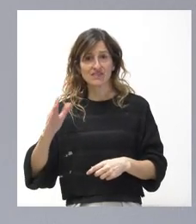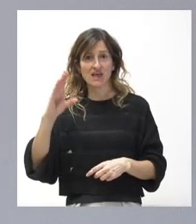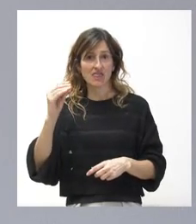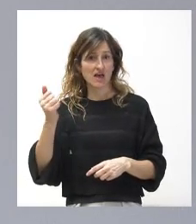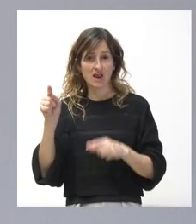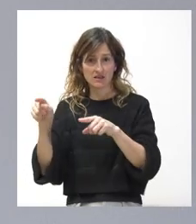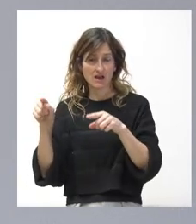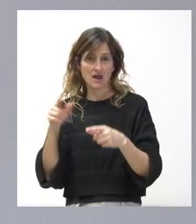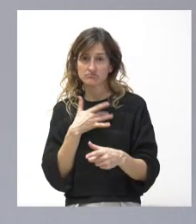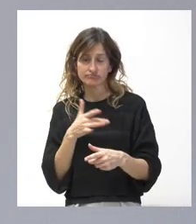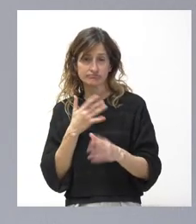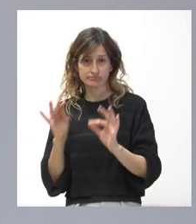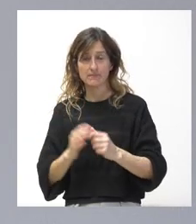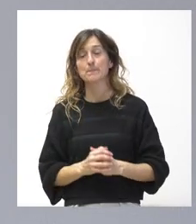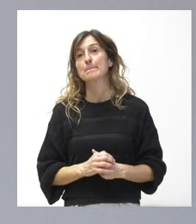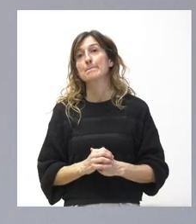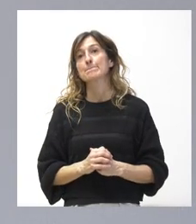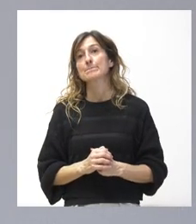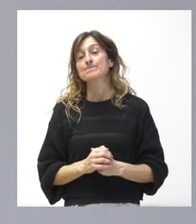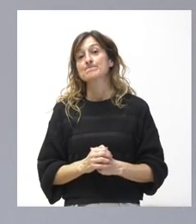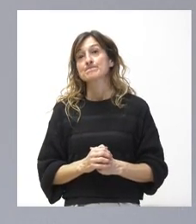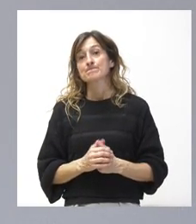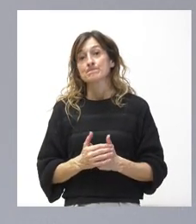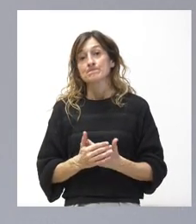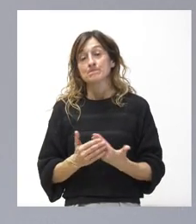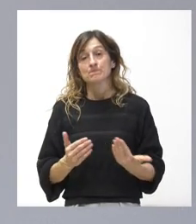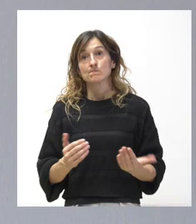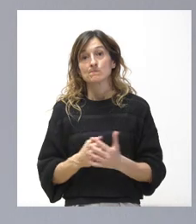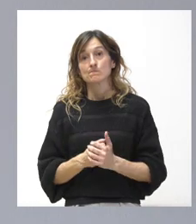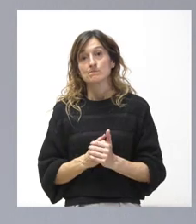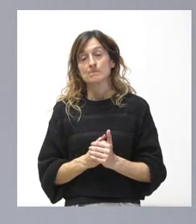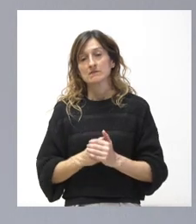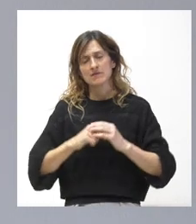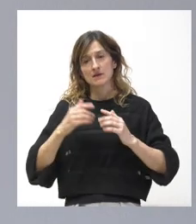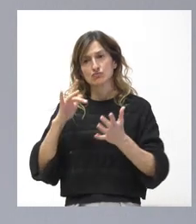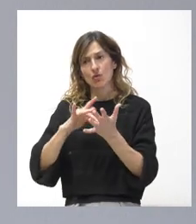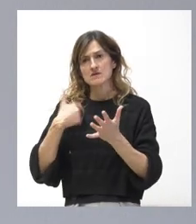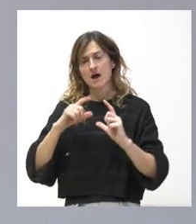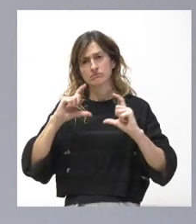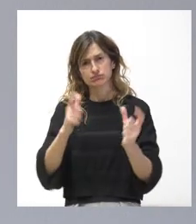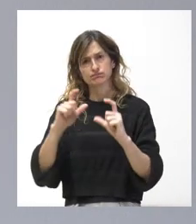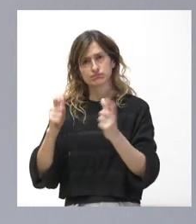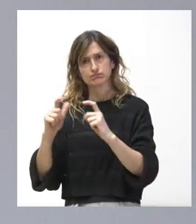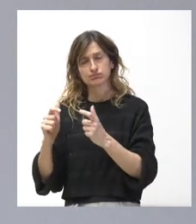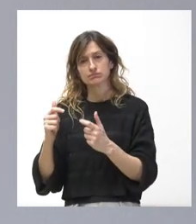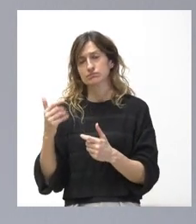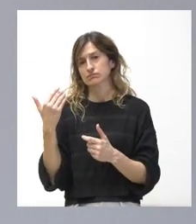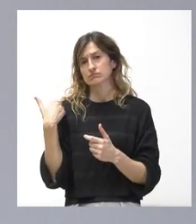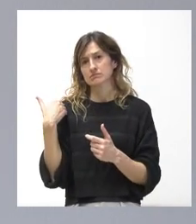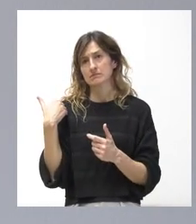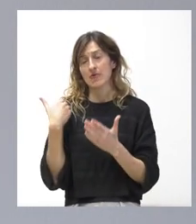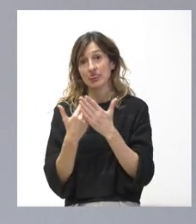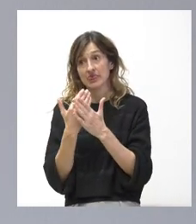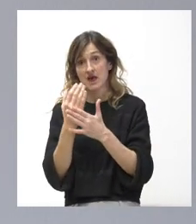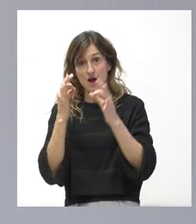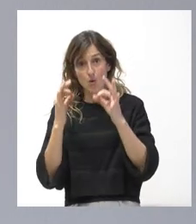trágica dana. Bueno, a través de una serie de reuniones que se han realizado desde el mismo día de